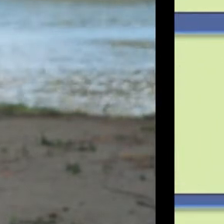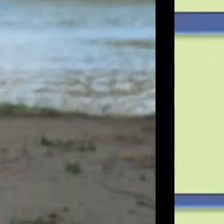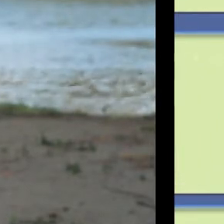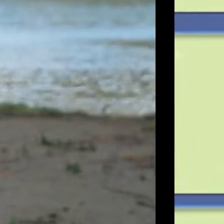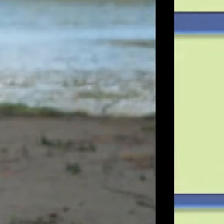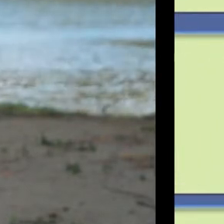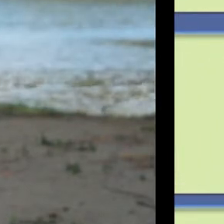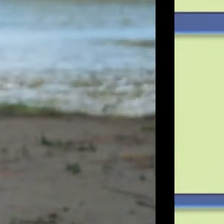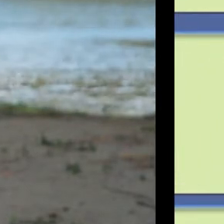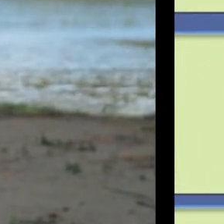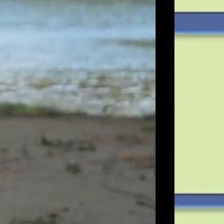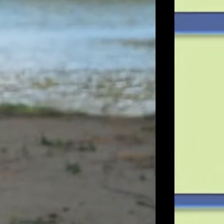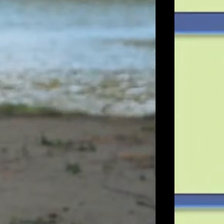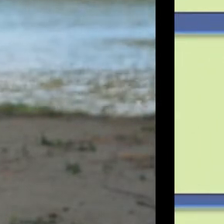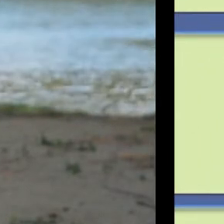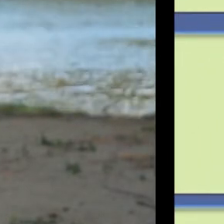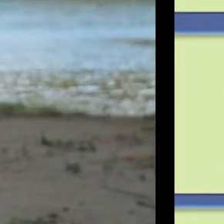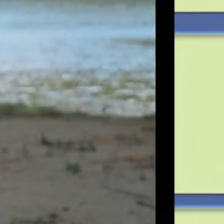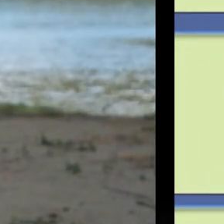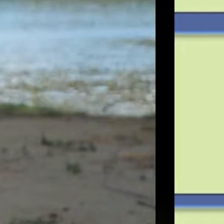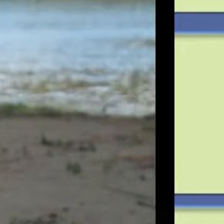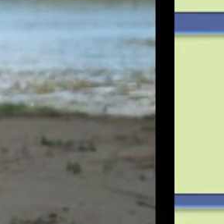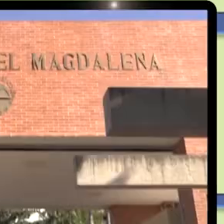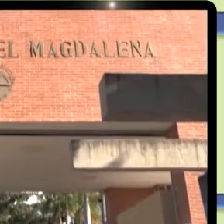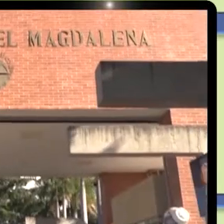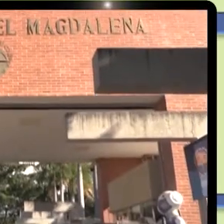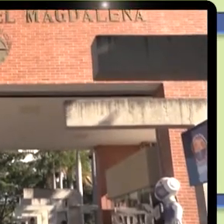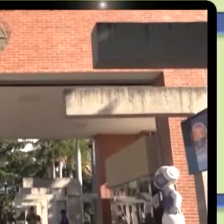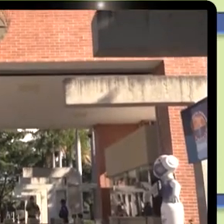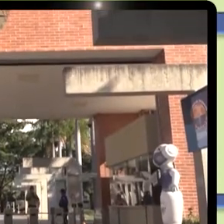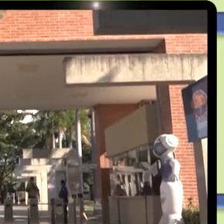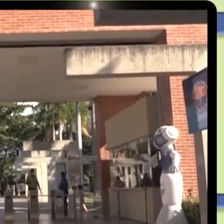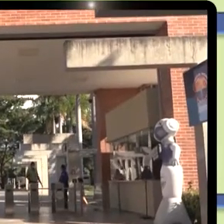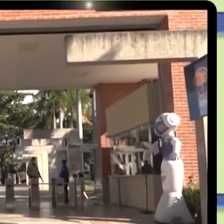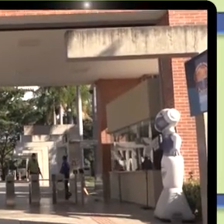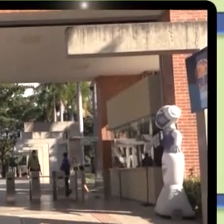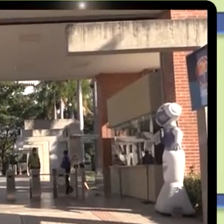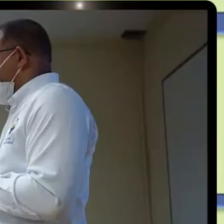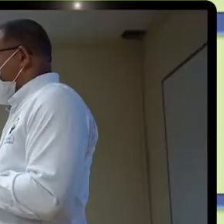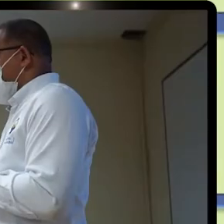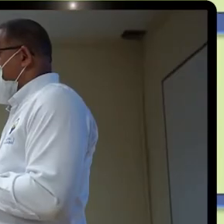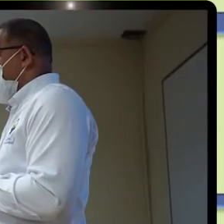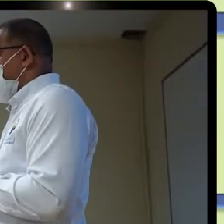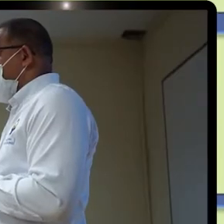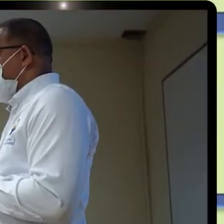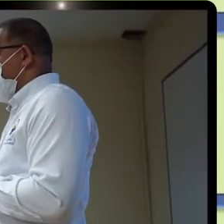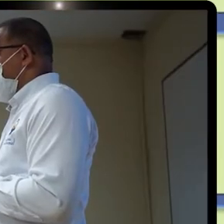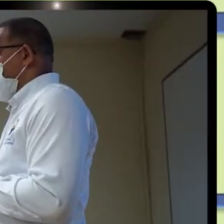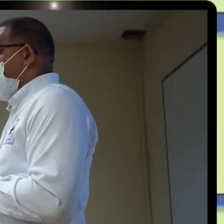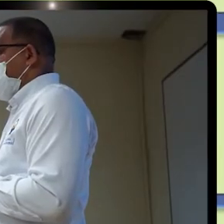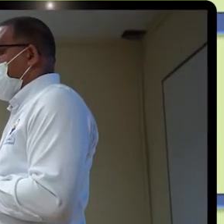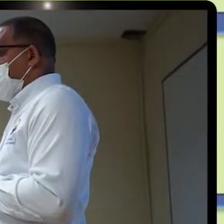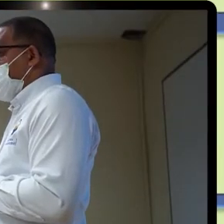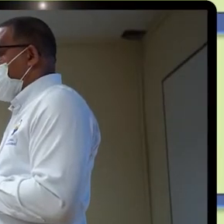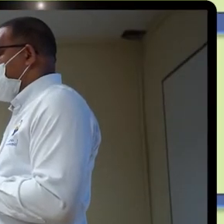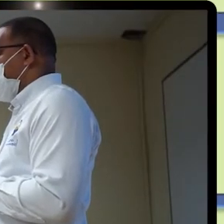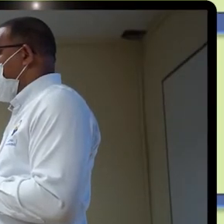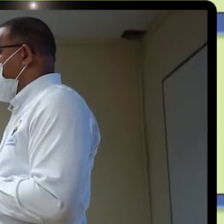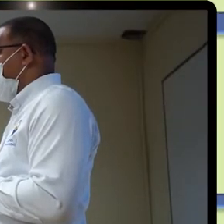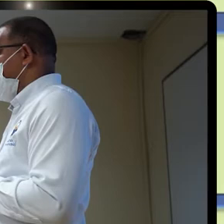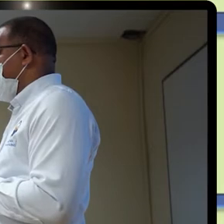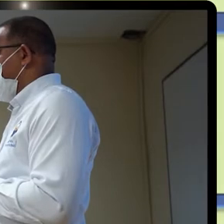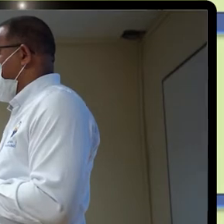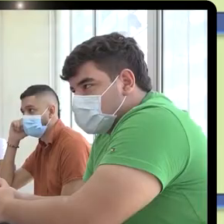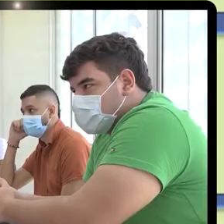el 2022, en el que se continuará con el desarrollo de las iniciativas institucionales plasmadas en el Plan de Gobierno 2020